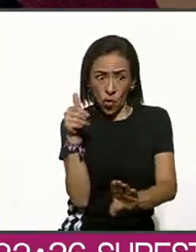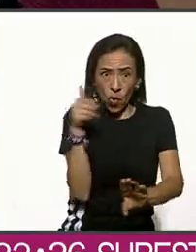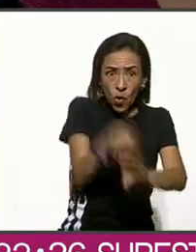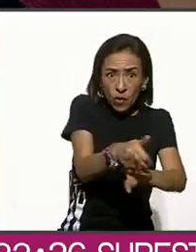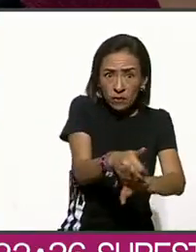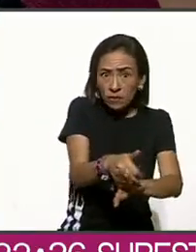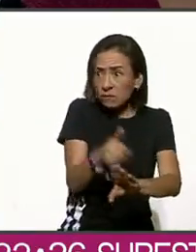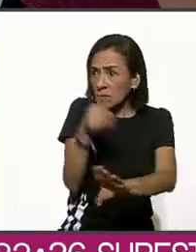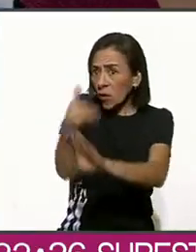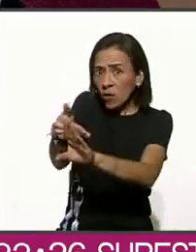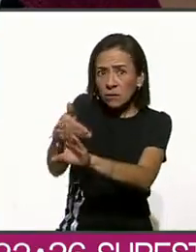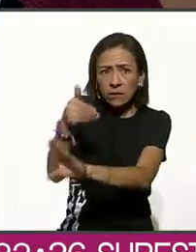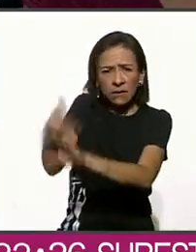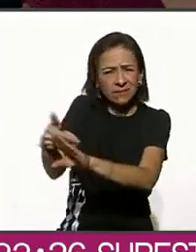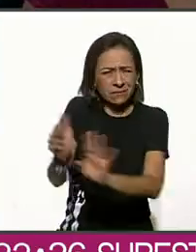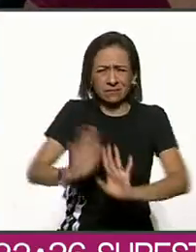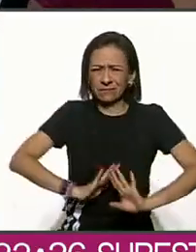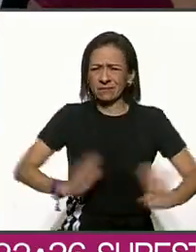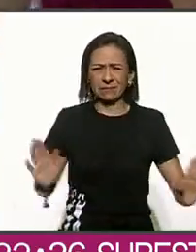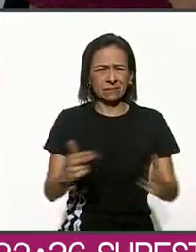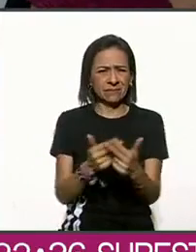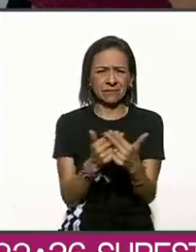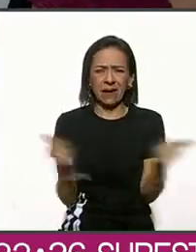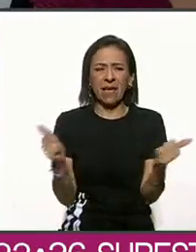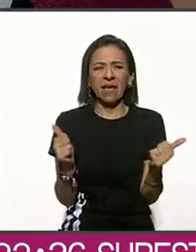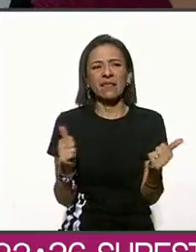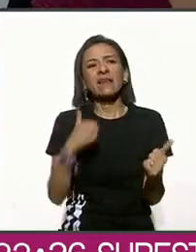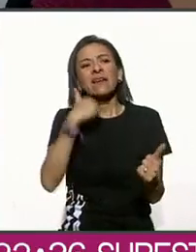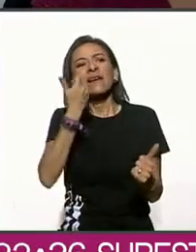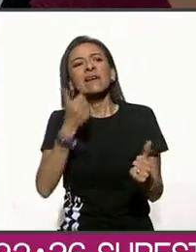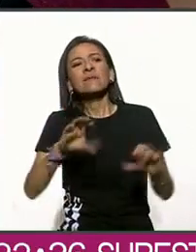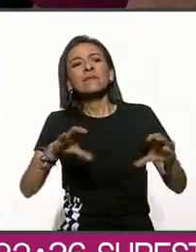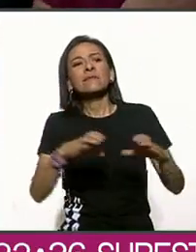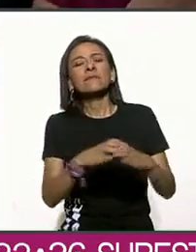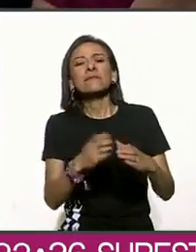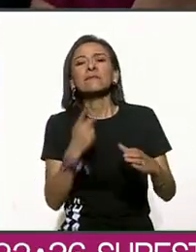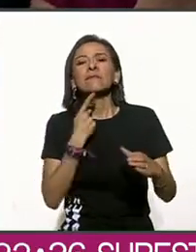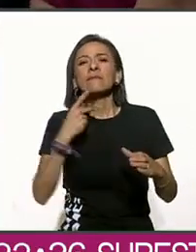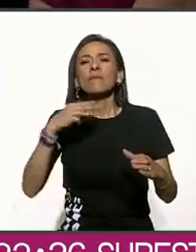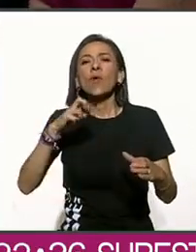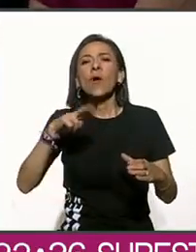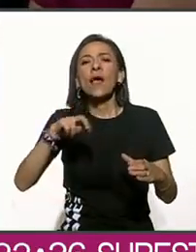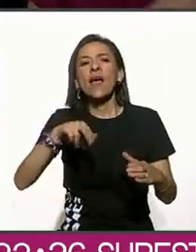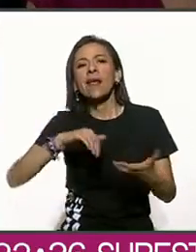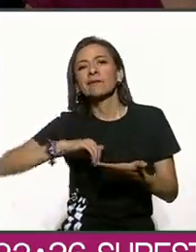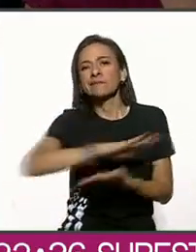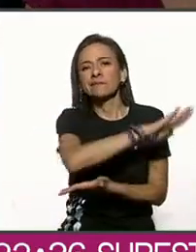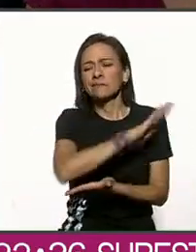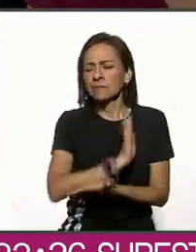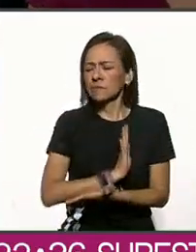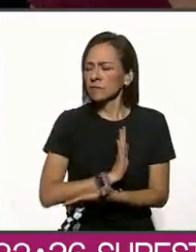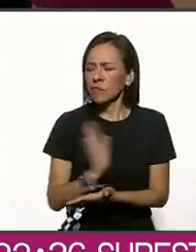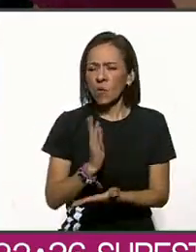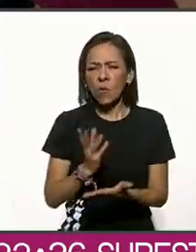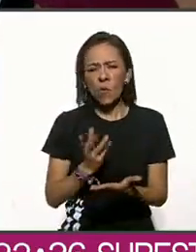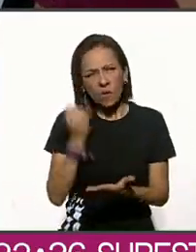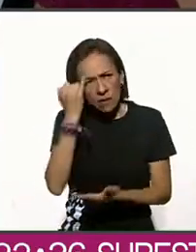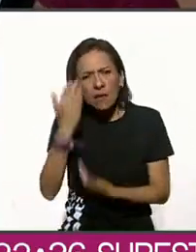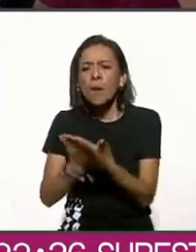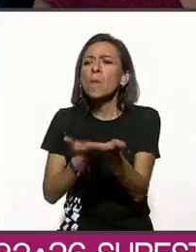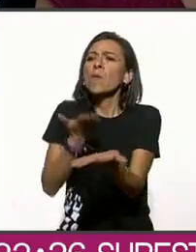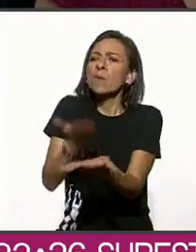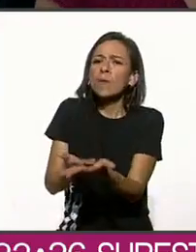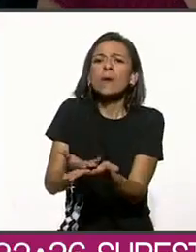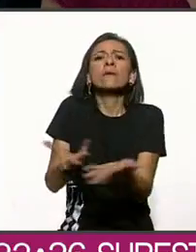querer sacar a Morena por sacarlo, no. Es construir una alternativa, es construir con las y con los ciudadanos